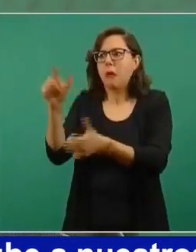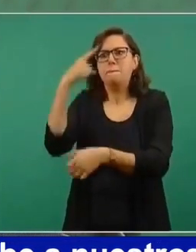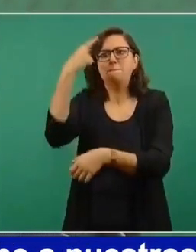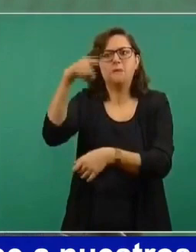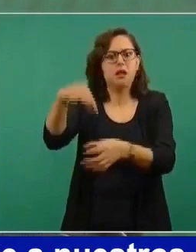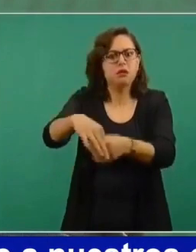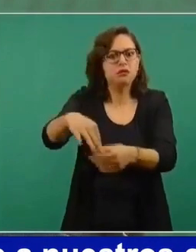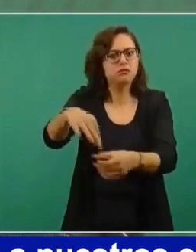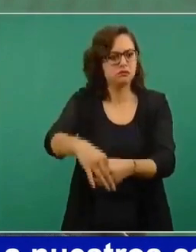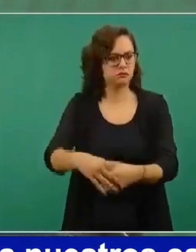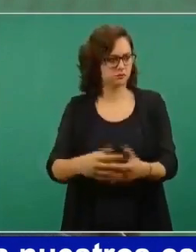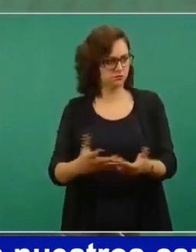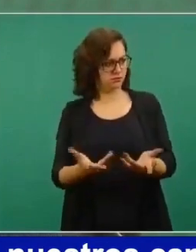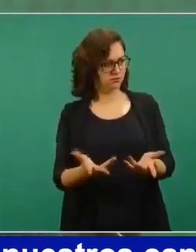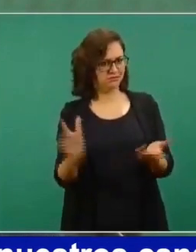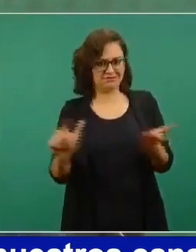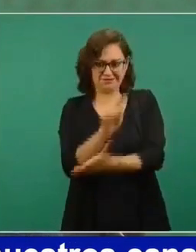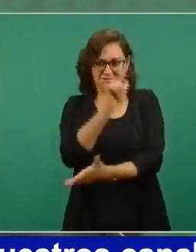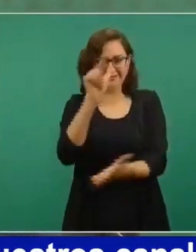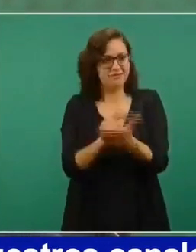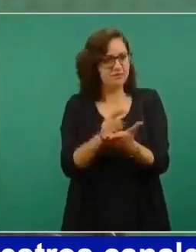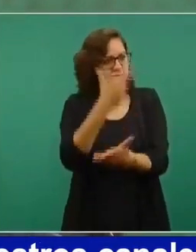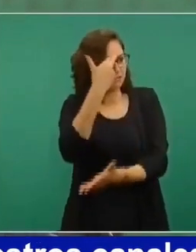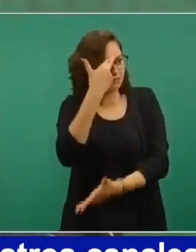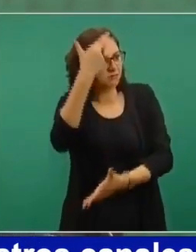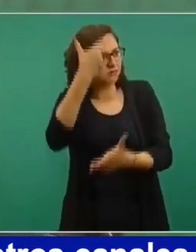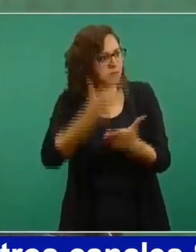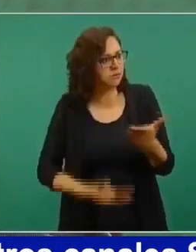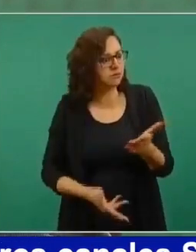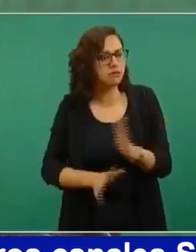y sí hubieron detenidos.